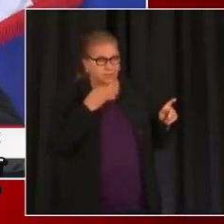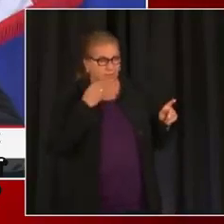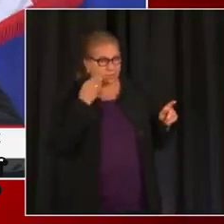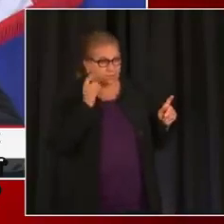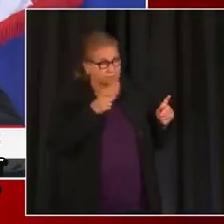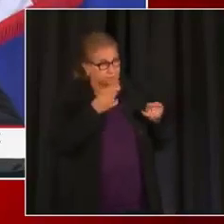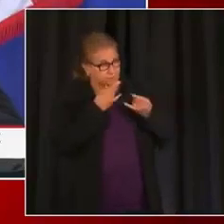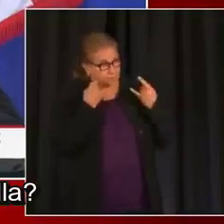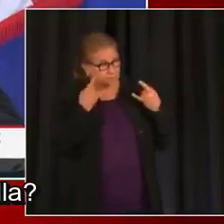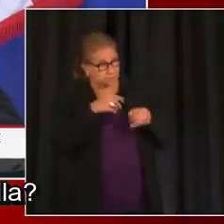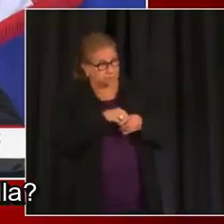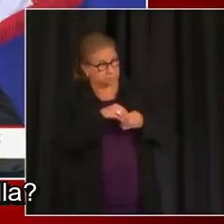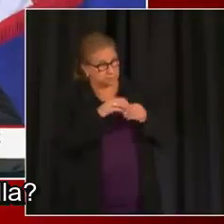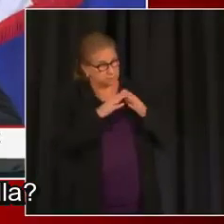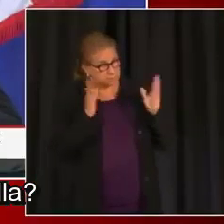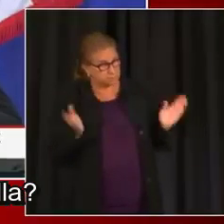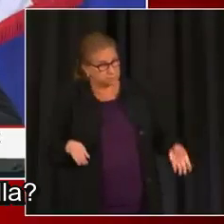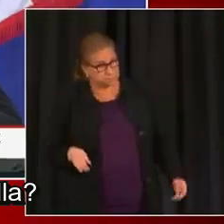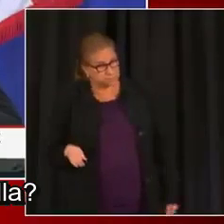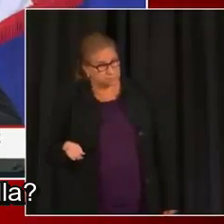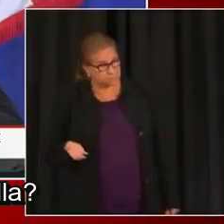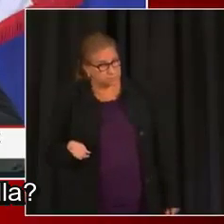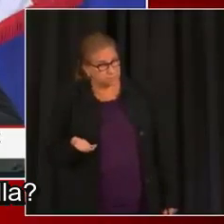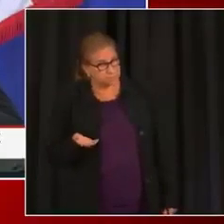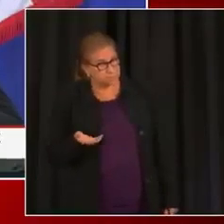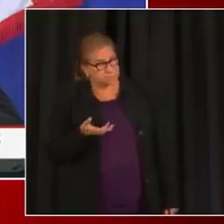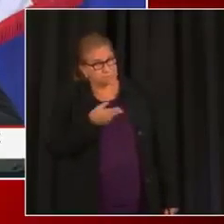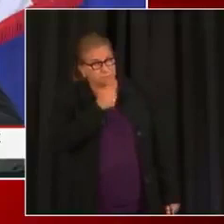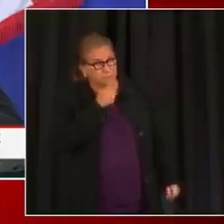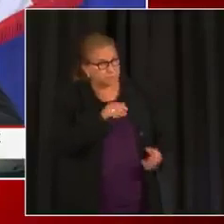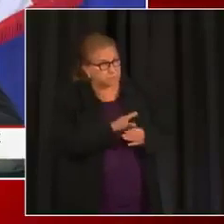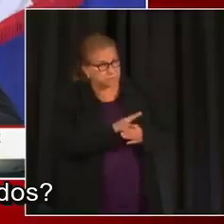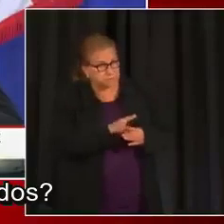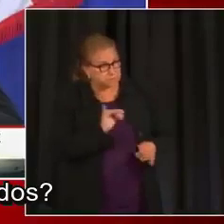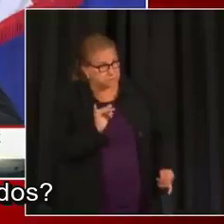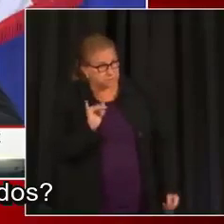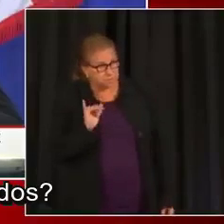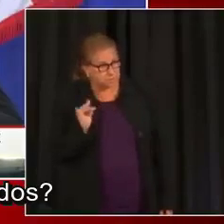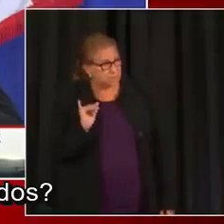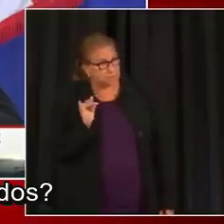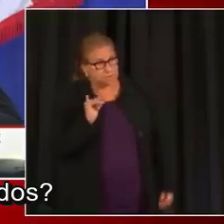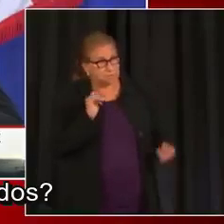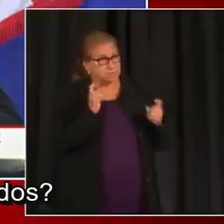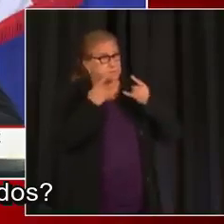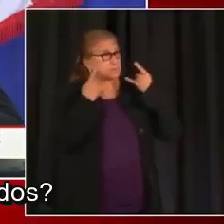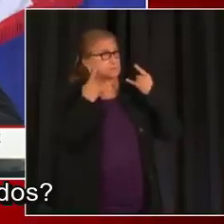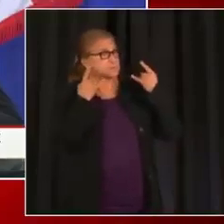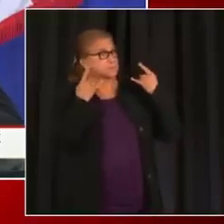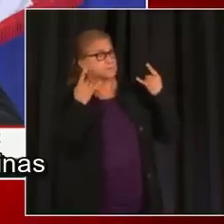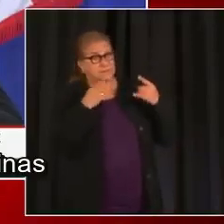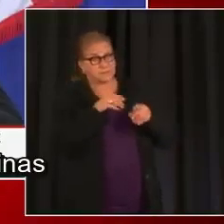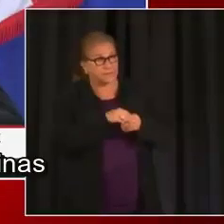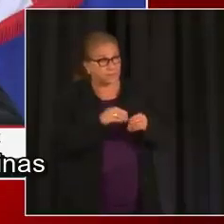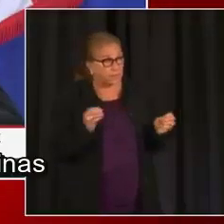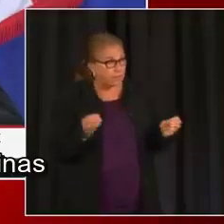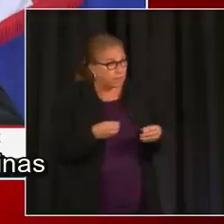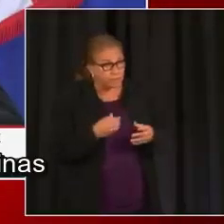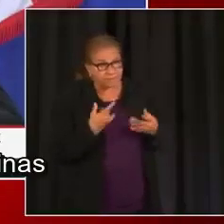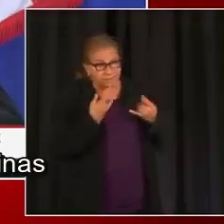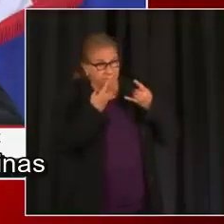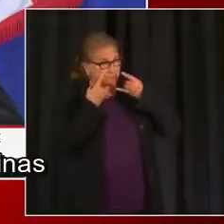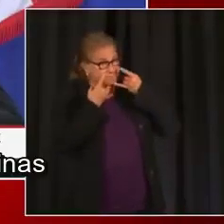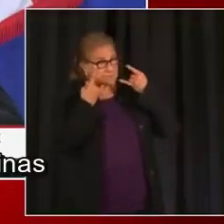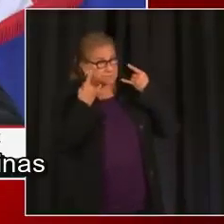y va a recibir amigos? Quizá mascarilla en este punto también. ¿Y qué hay de los negocios privados? La gente que